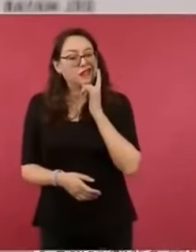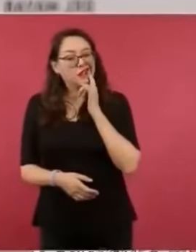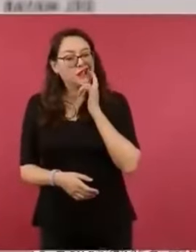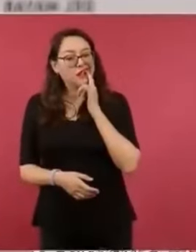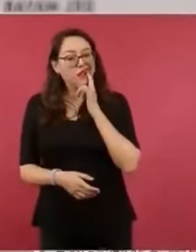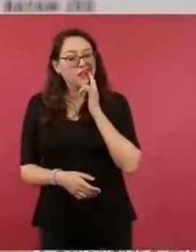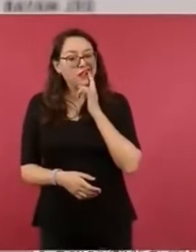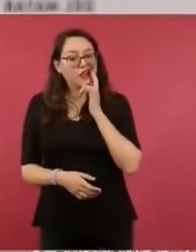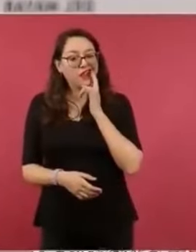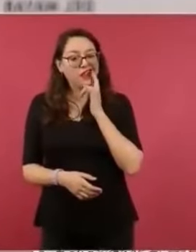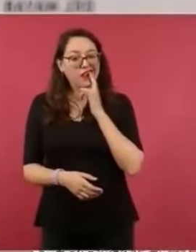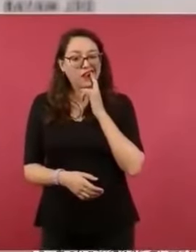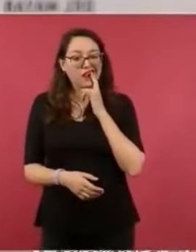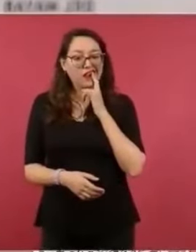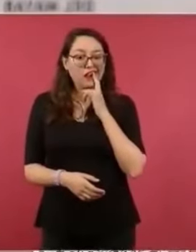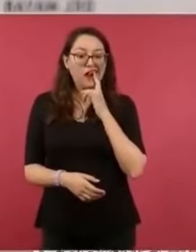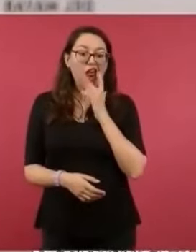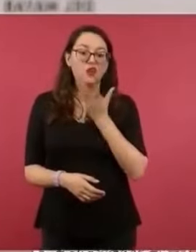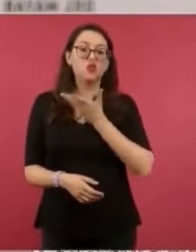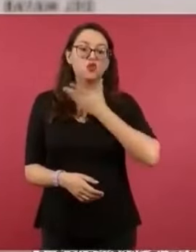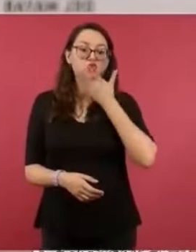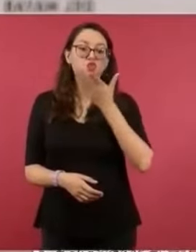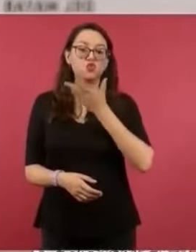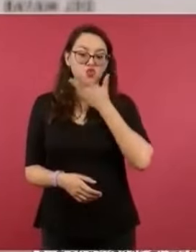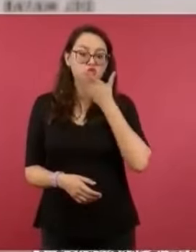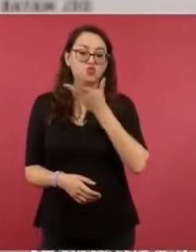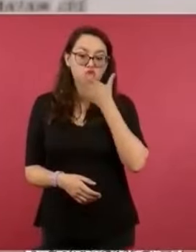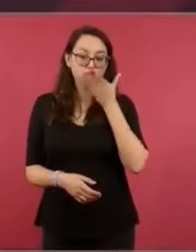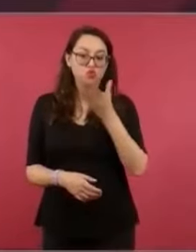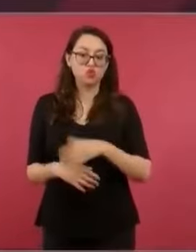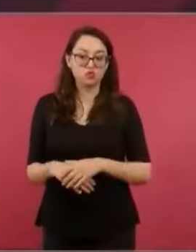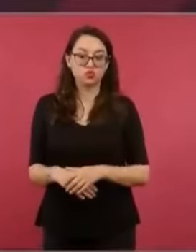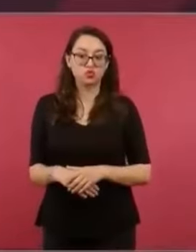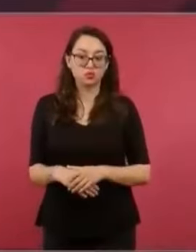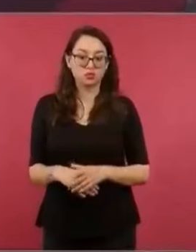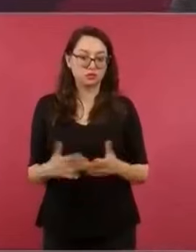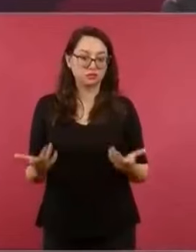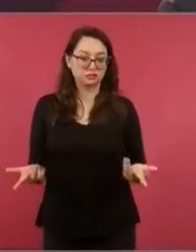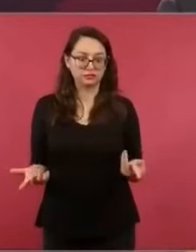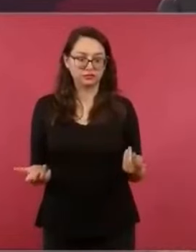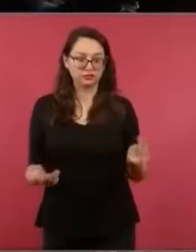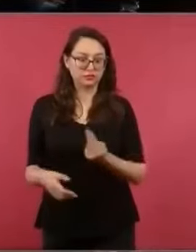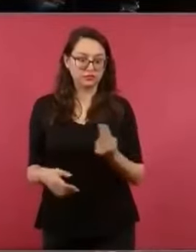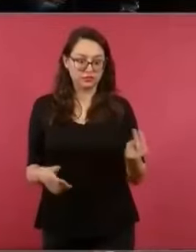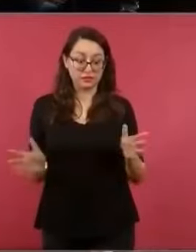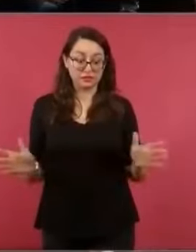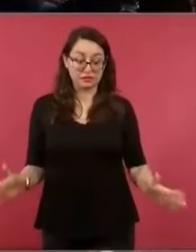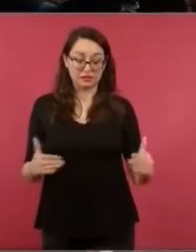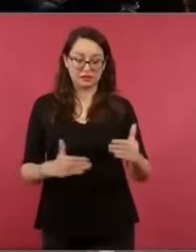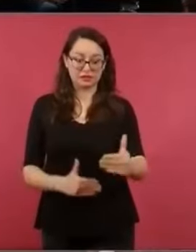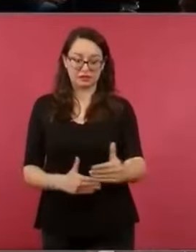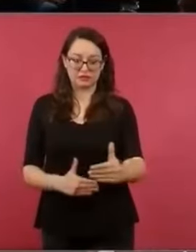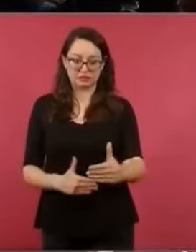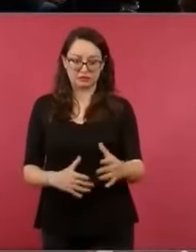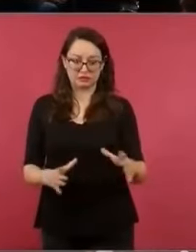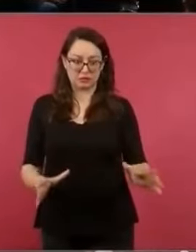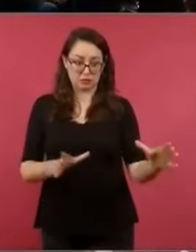tenían como práctica para cambiar las